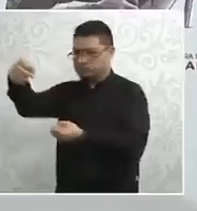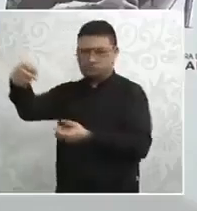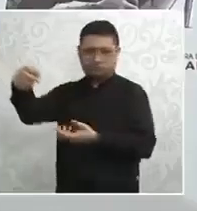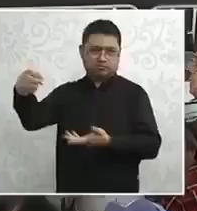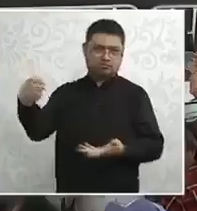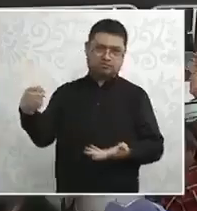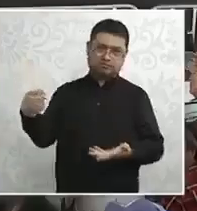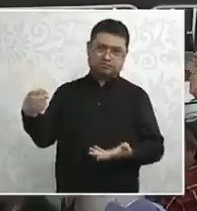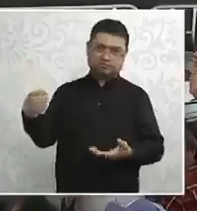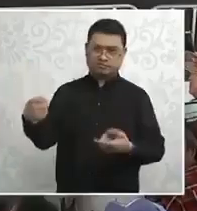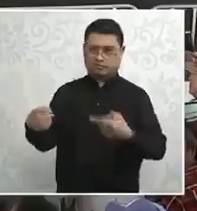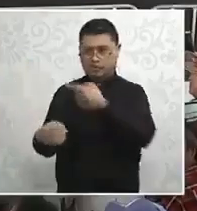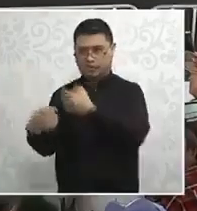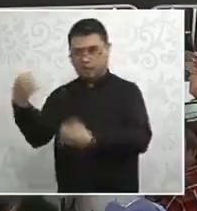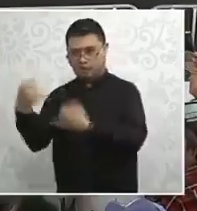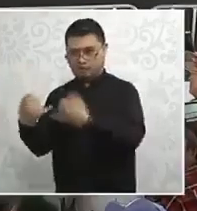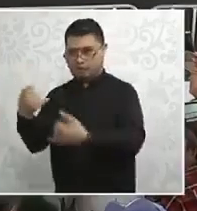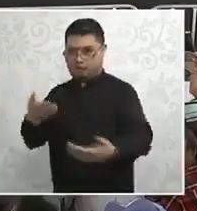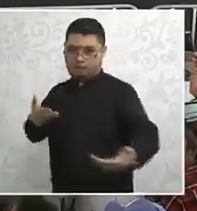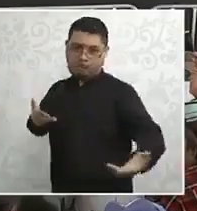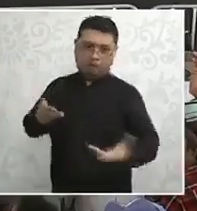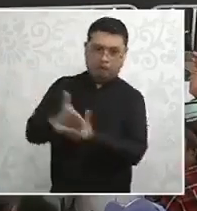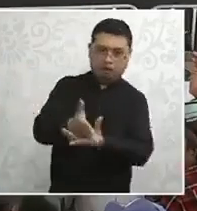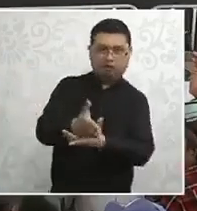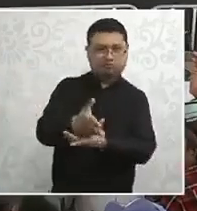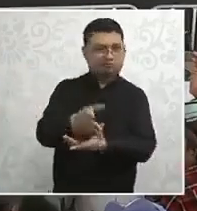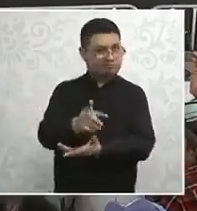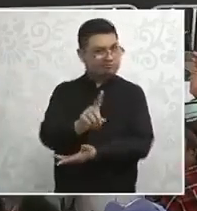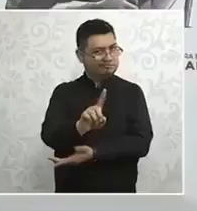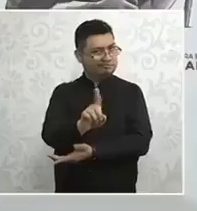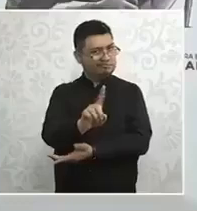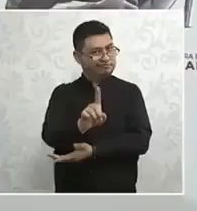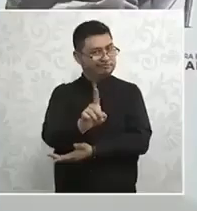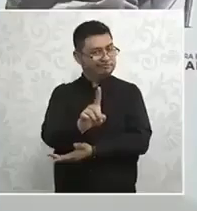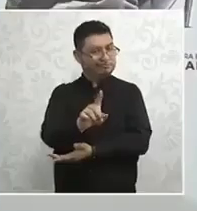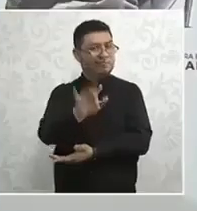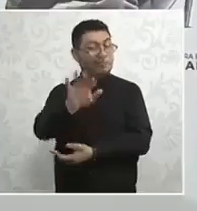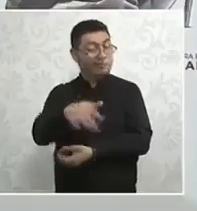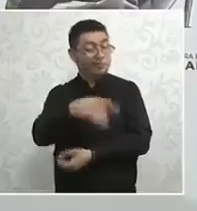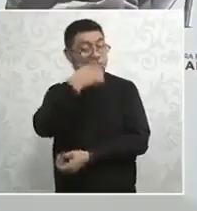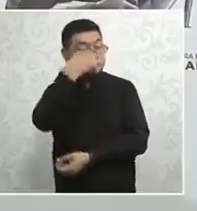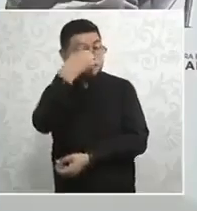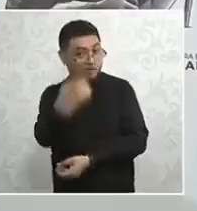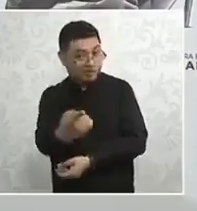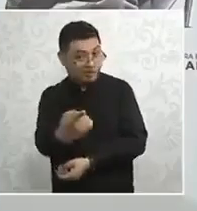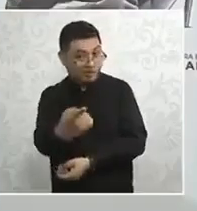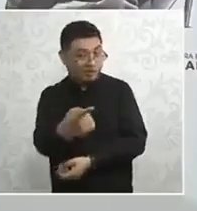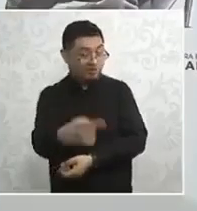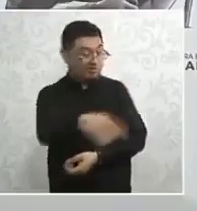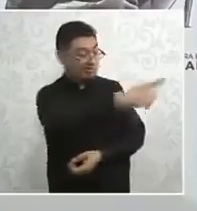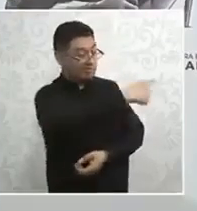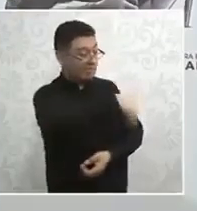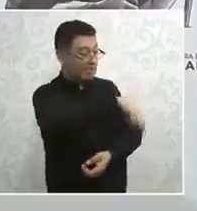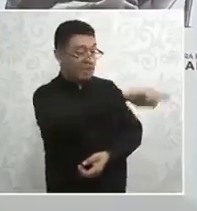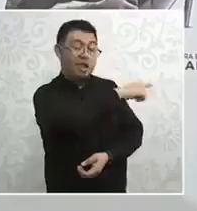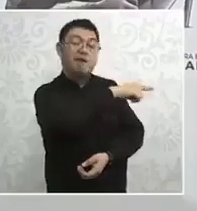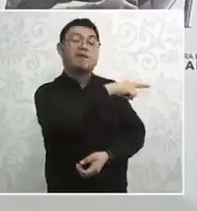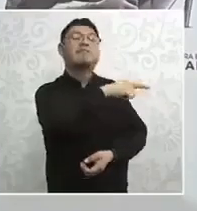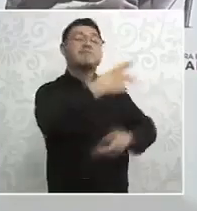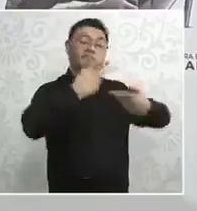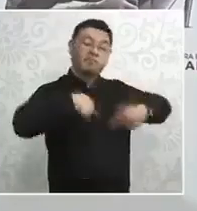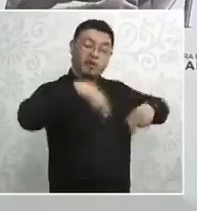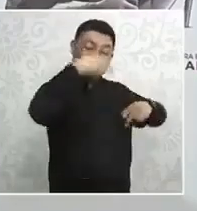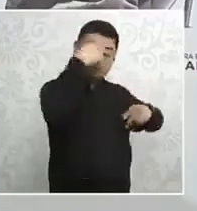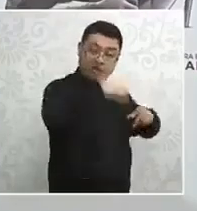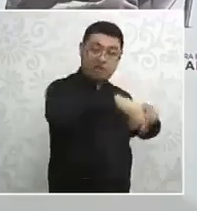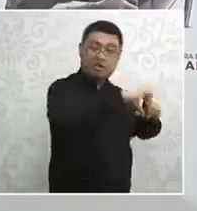extralimitando. Por eso dijimos el pueblo de México eligió a sus gobernantes, a